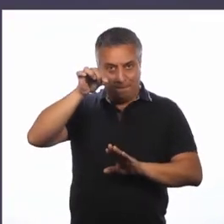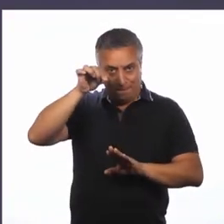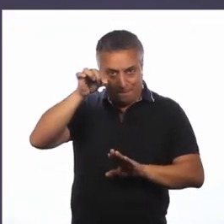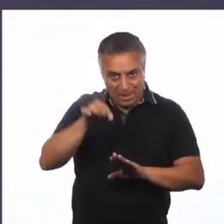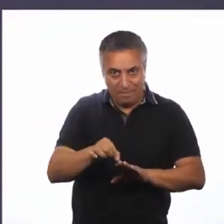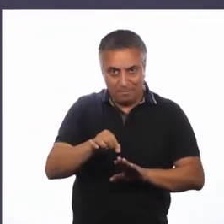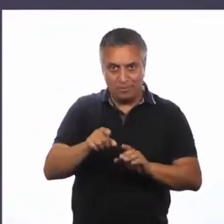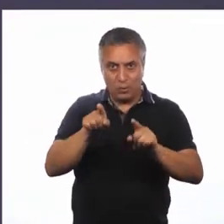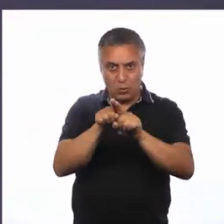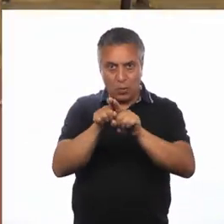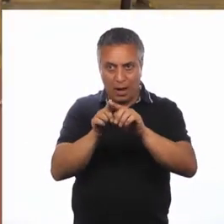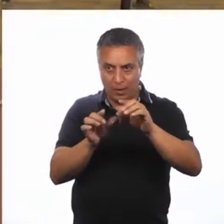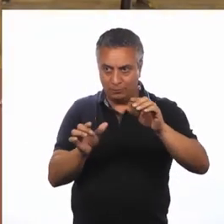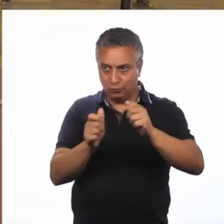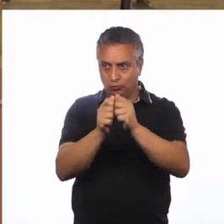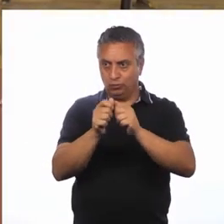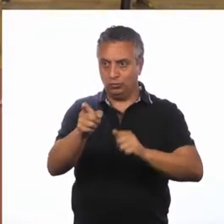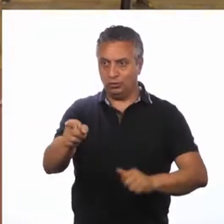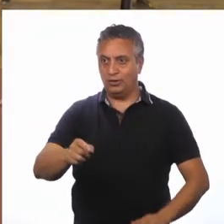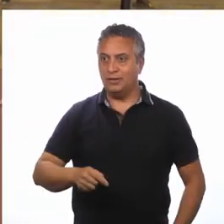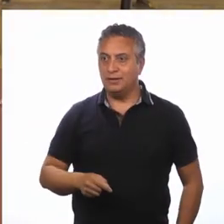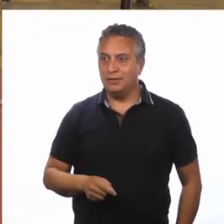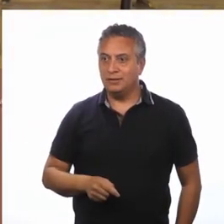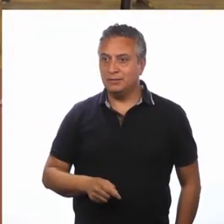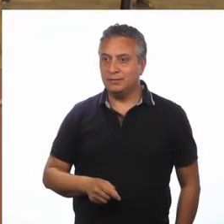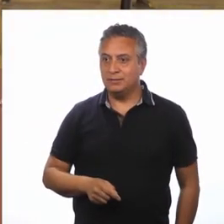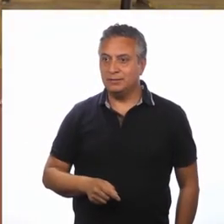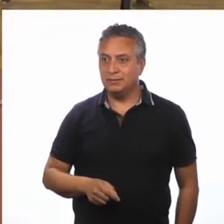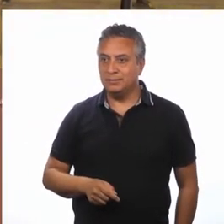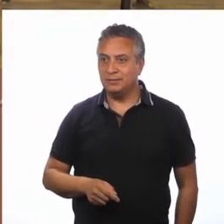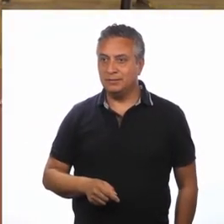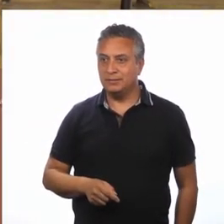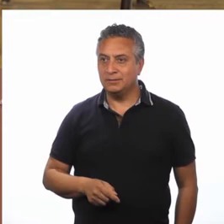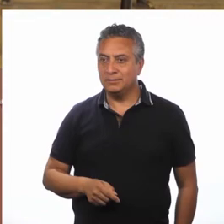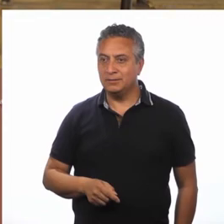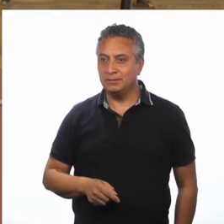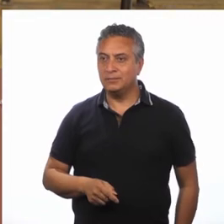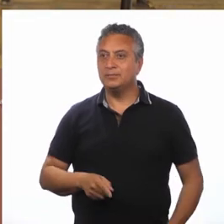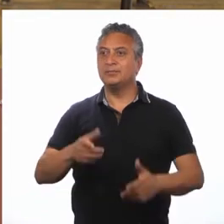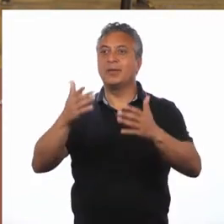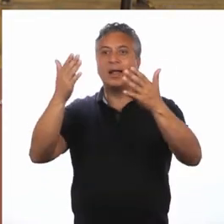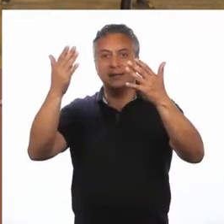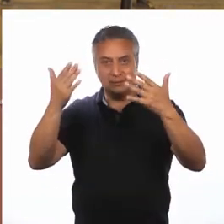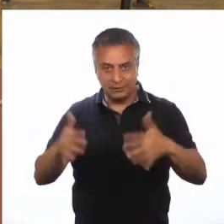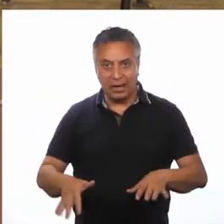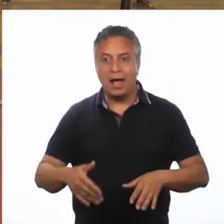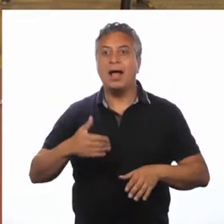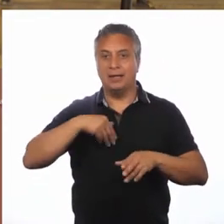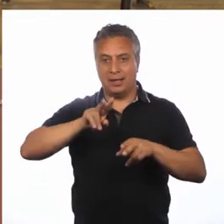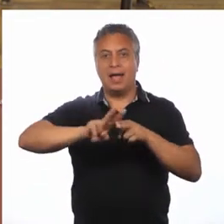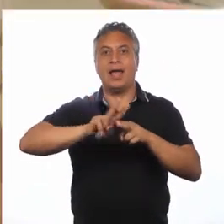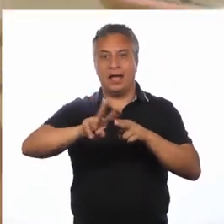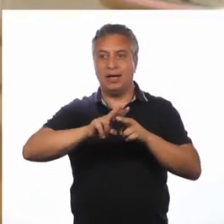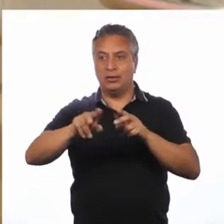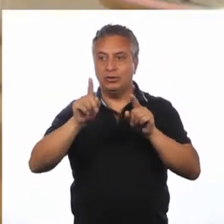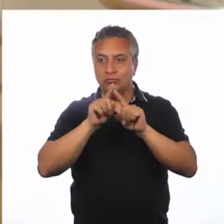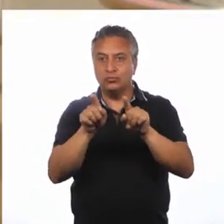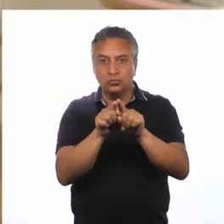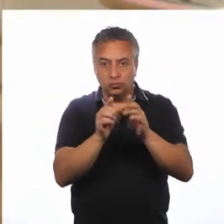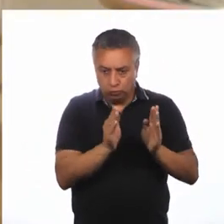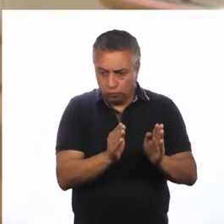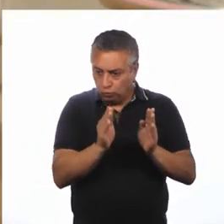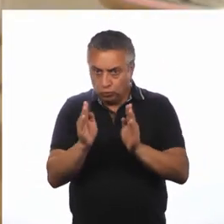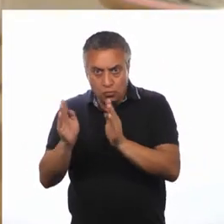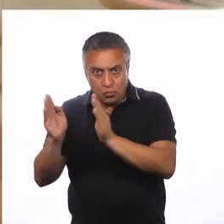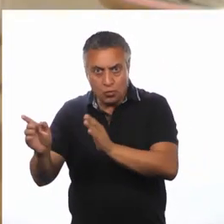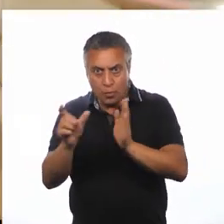De esta manera Y quedará De esta manera Ya tenemos hecho nuestro medidor de